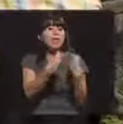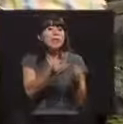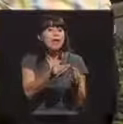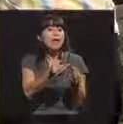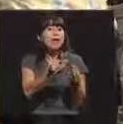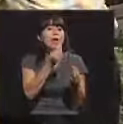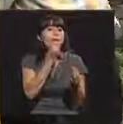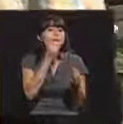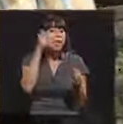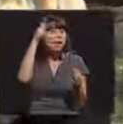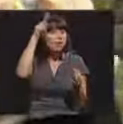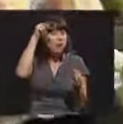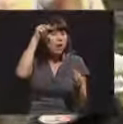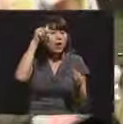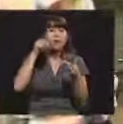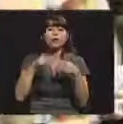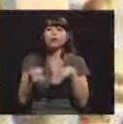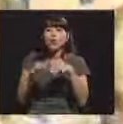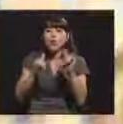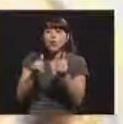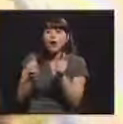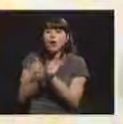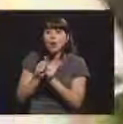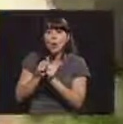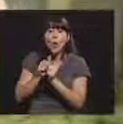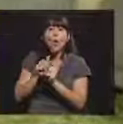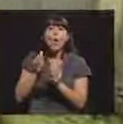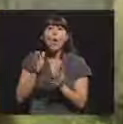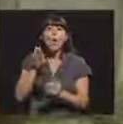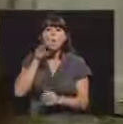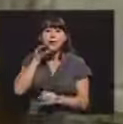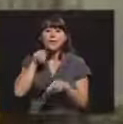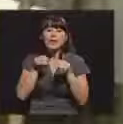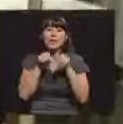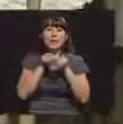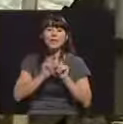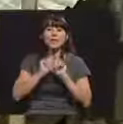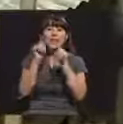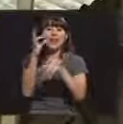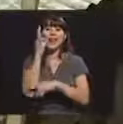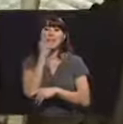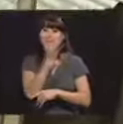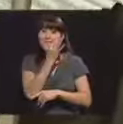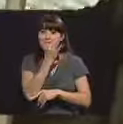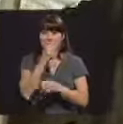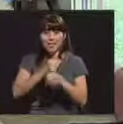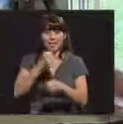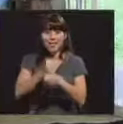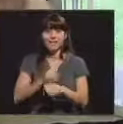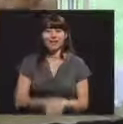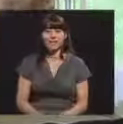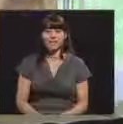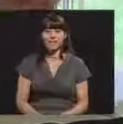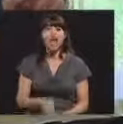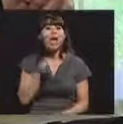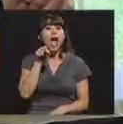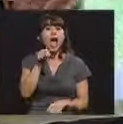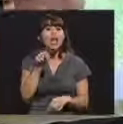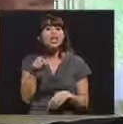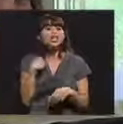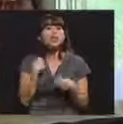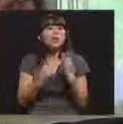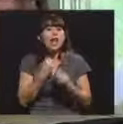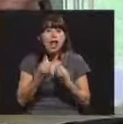a los conejos, jugar con su perro y salir hacia la finca en donde trabaja. Ahí lo, digamos, este, paso la máquina.